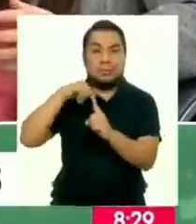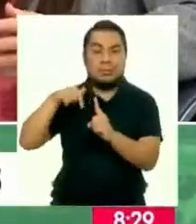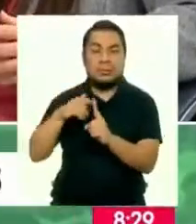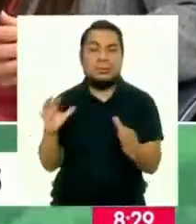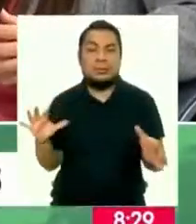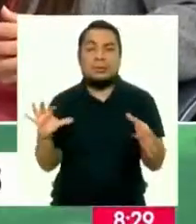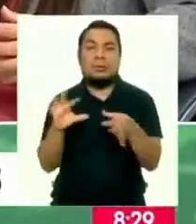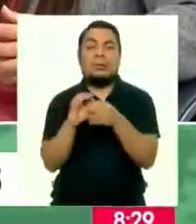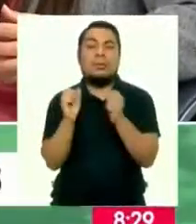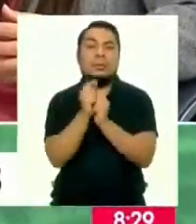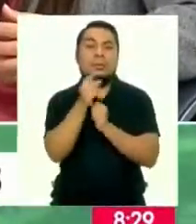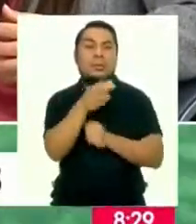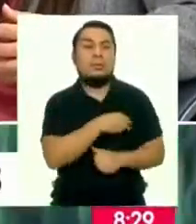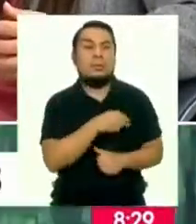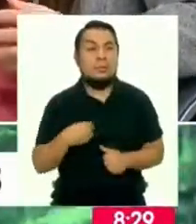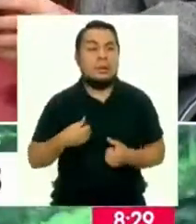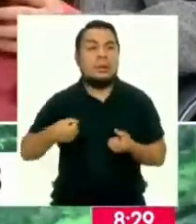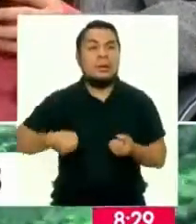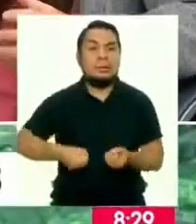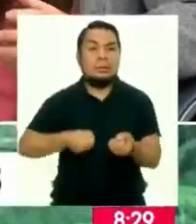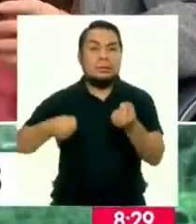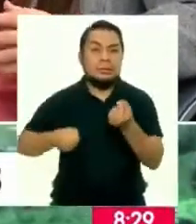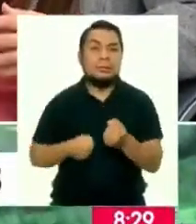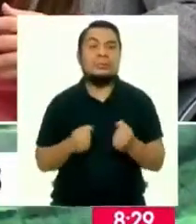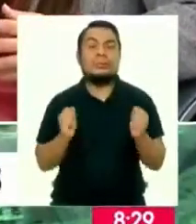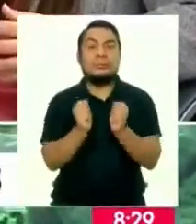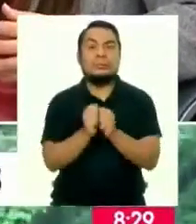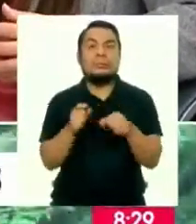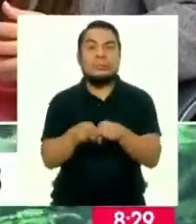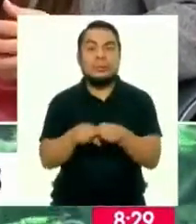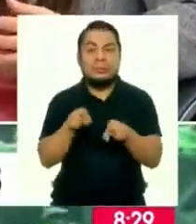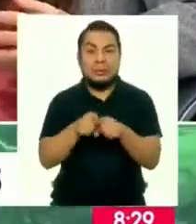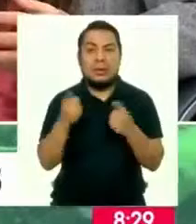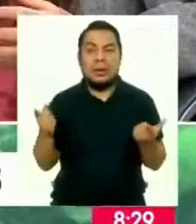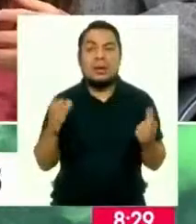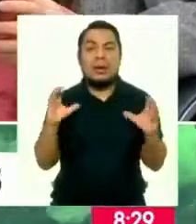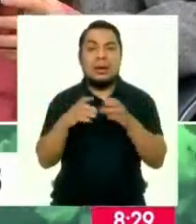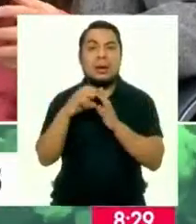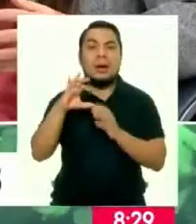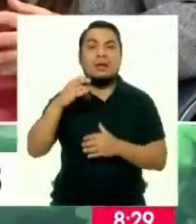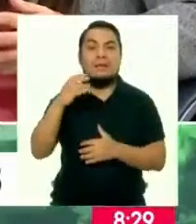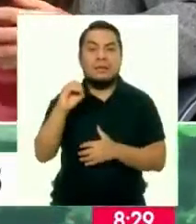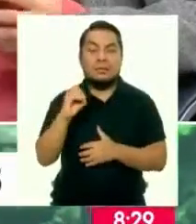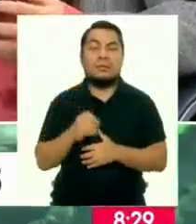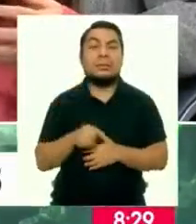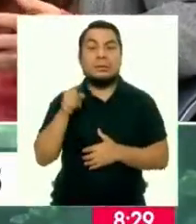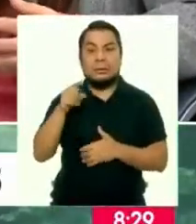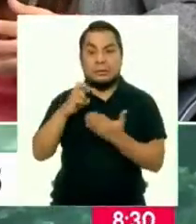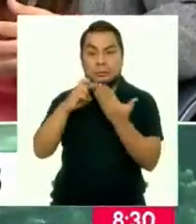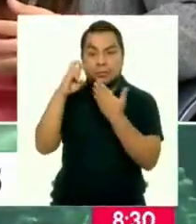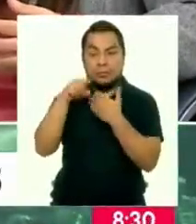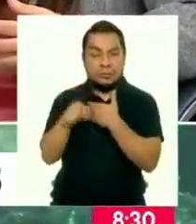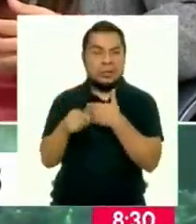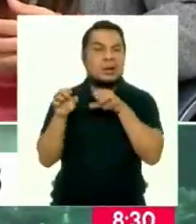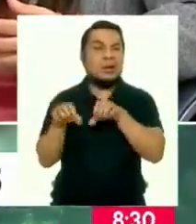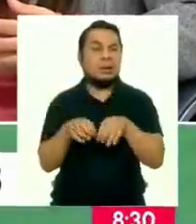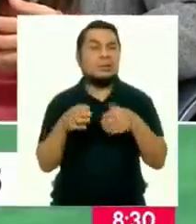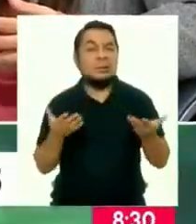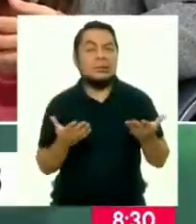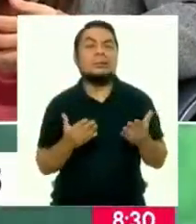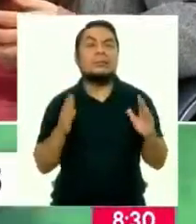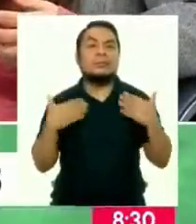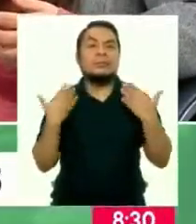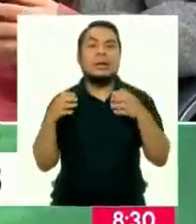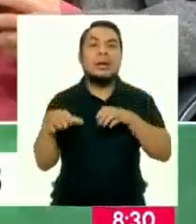asociado, por supuesto, con el Ministerio de Agricultura, también con la FAO. Y a través de este proyecto, lo que se ha hecho es